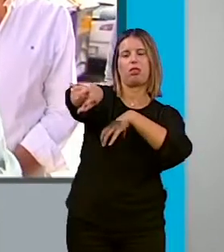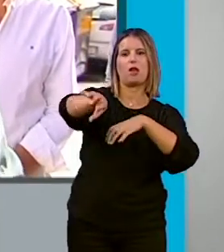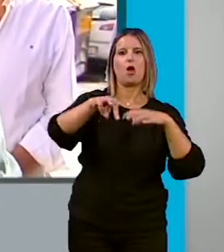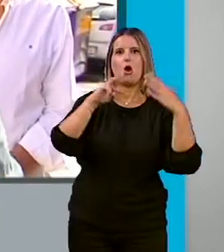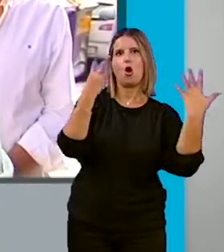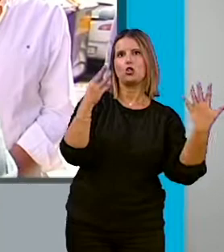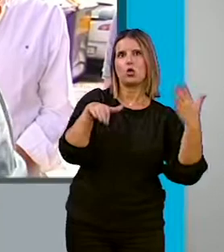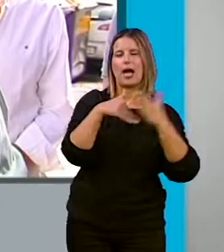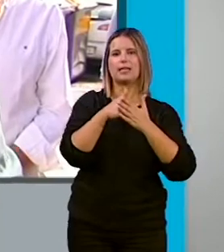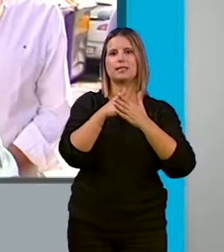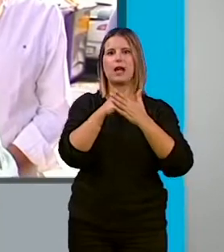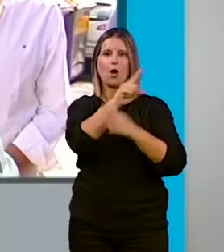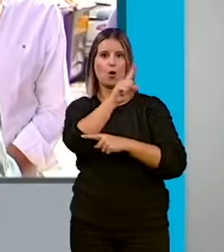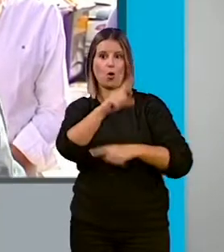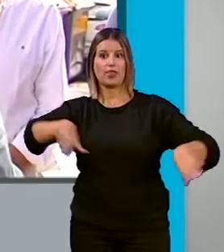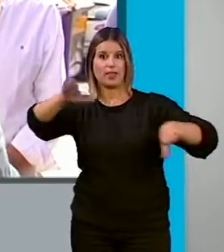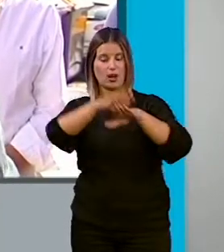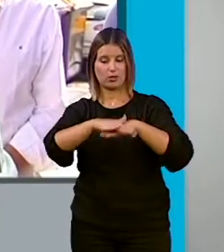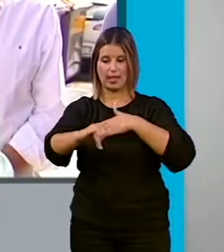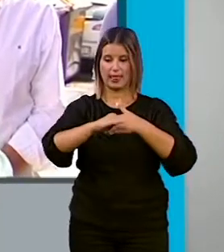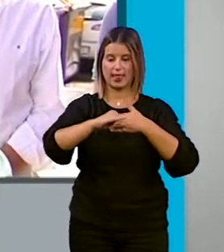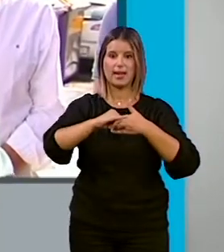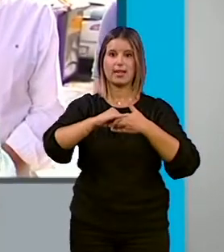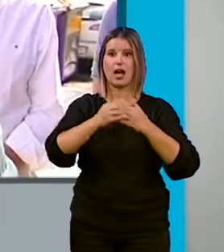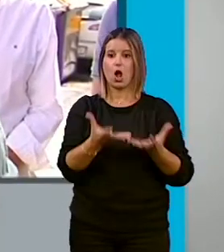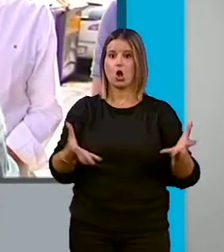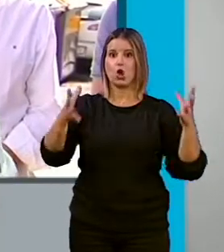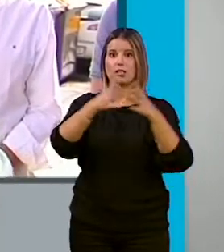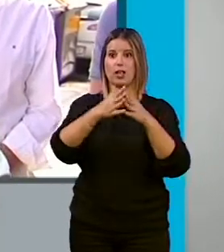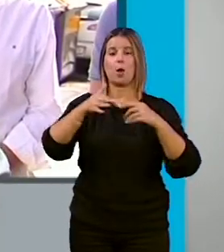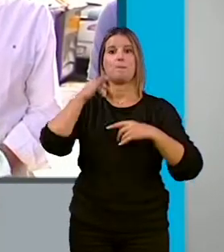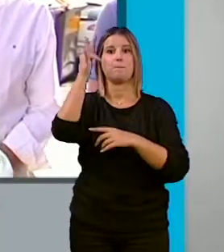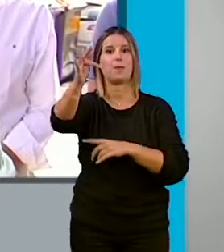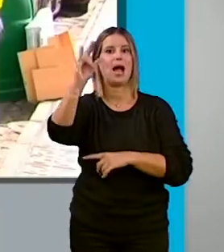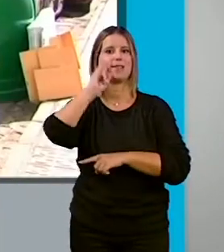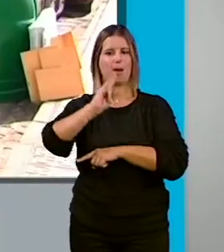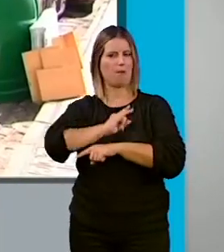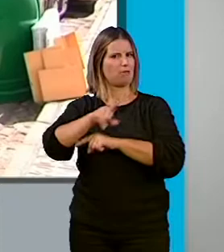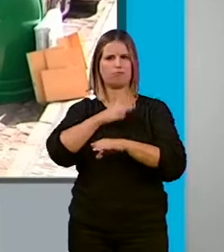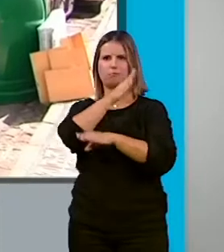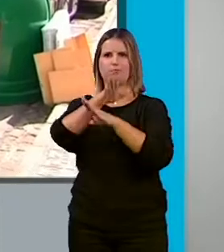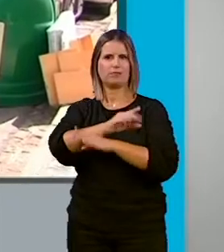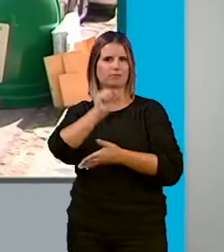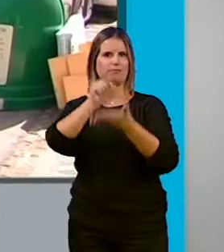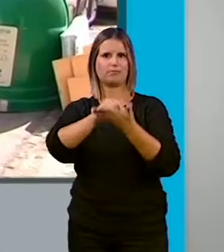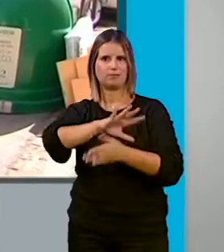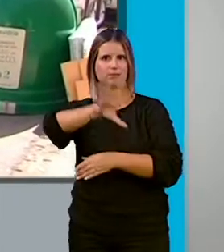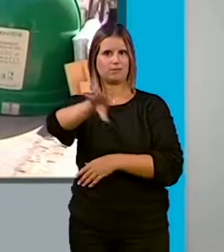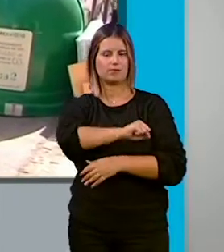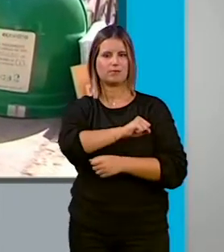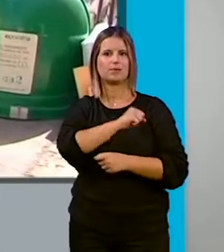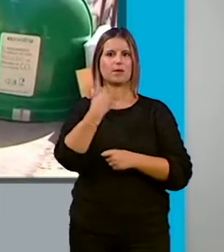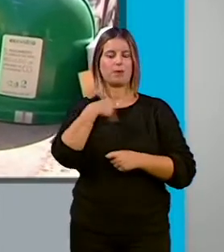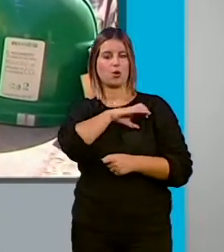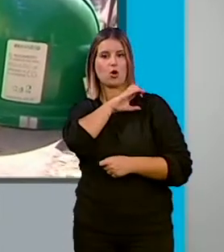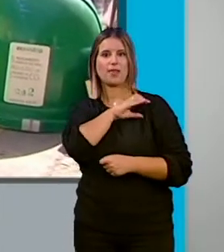las 11 de la noche en el contenedor más próximo y haciendo la llamada, se hace esta recogida. El edil de mantenimiento y medio ambiente ha